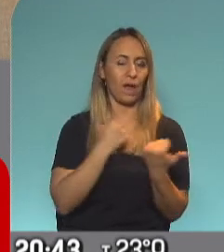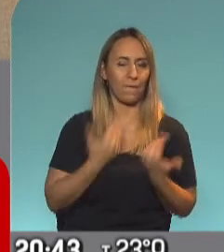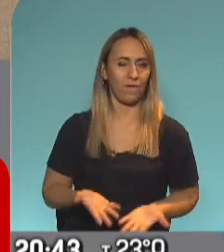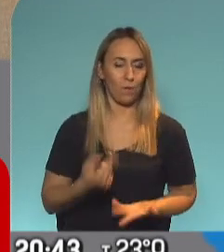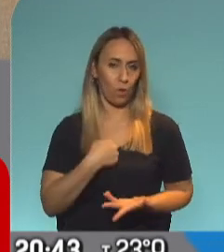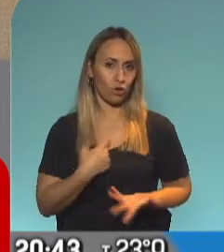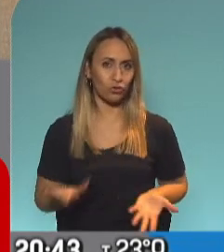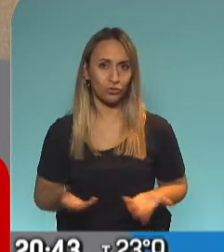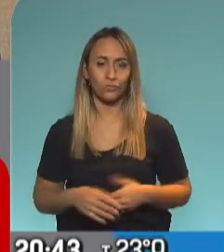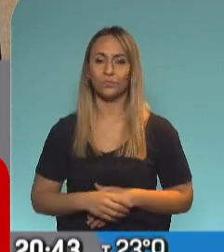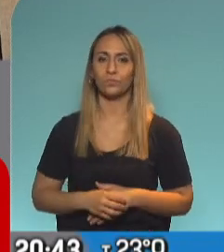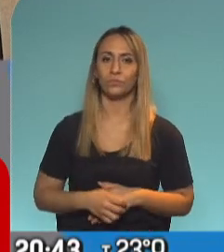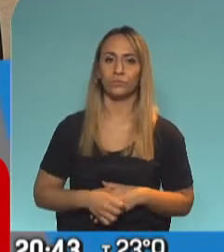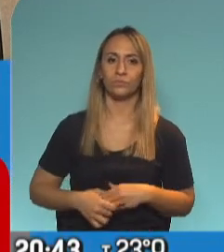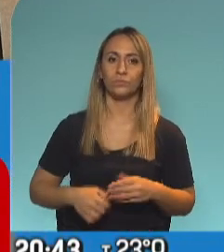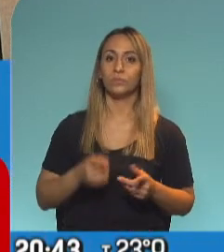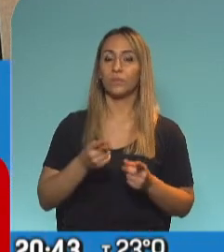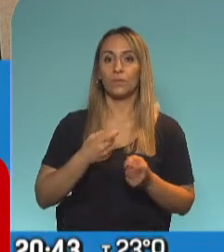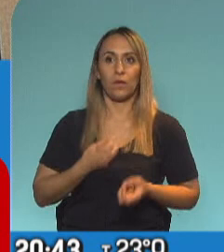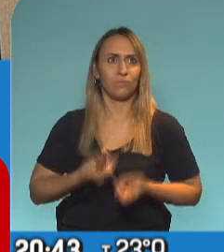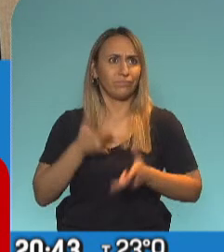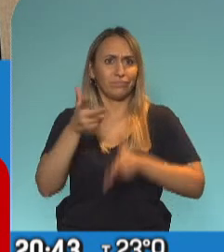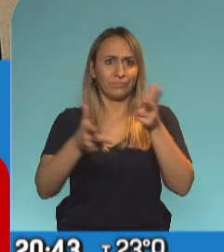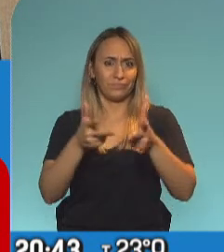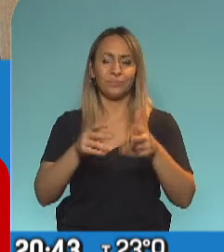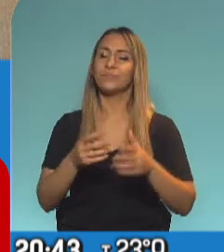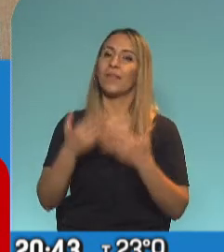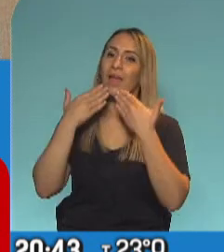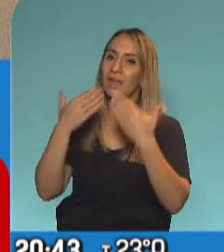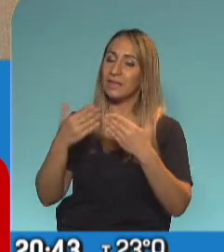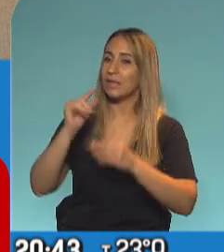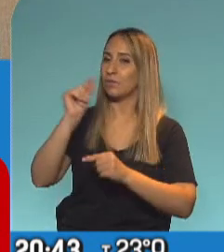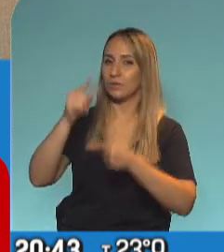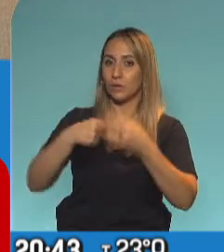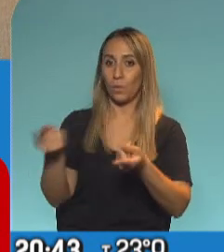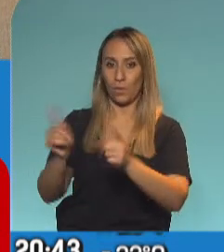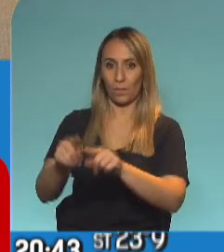a lo que está expresando y lo que ha expresado. Gabriel, seguimos en un minuto nada más. Gracias.